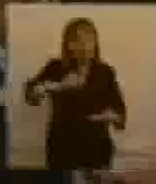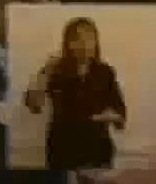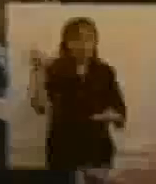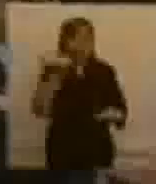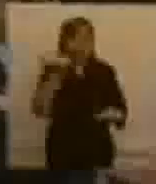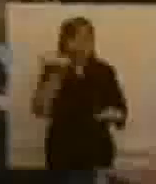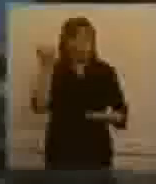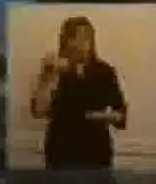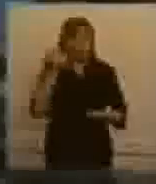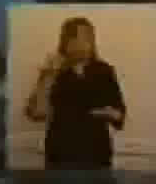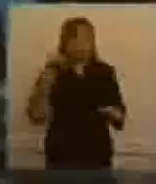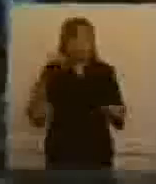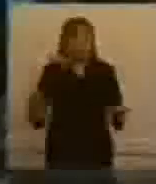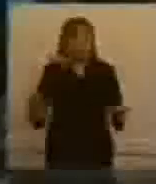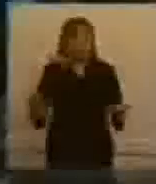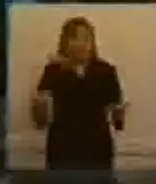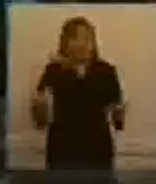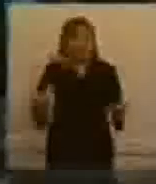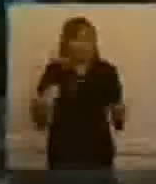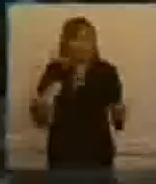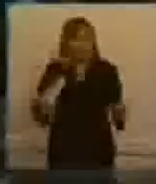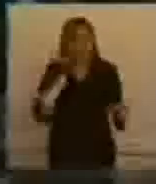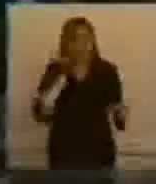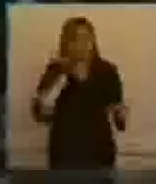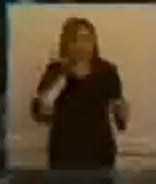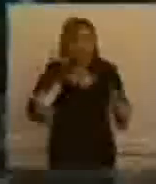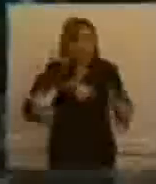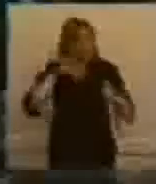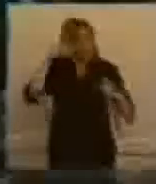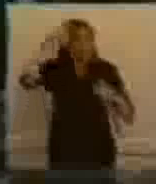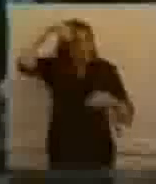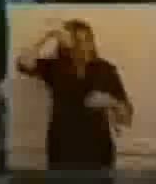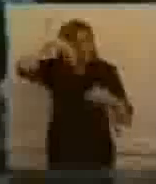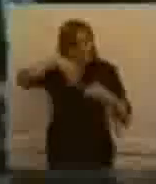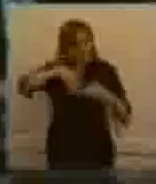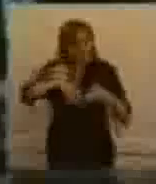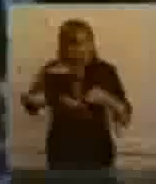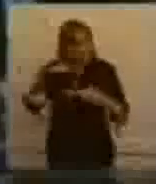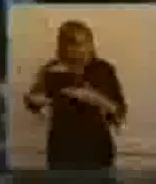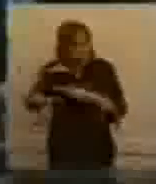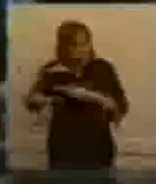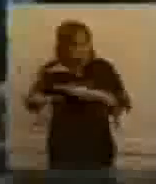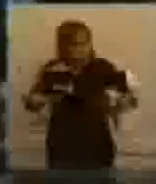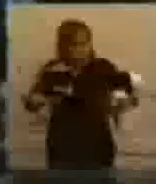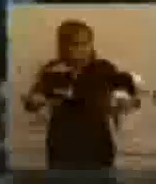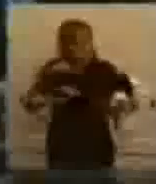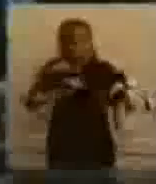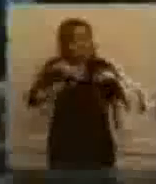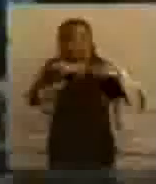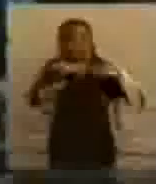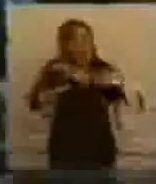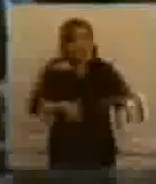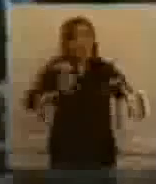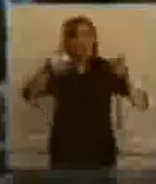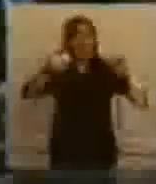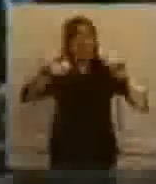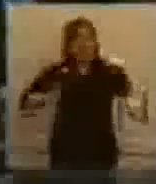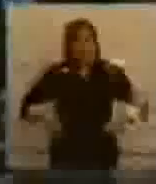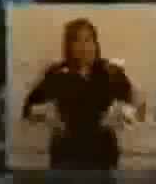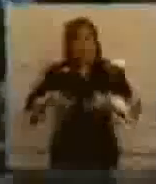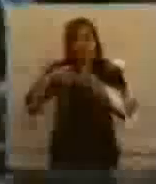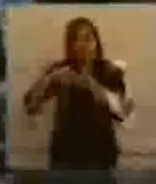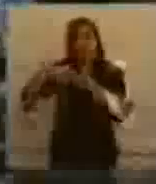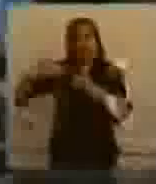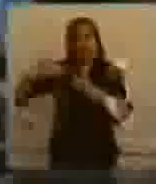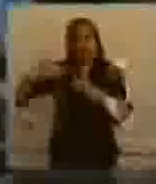importante que cruza toda la Patagonia, y bueno, y vamos a empezar desde Bariloche para el otro lado,